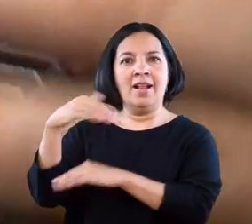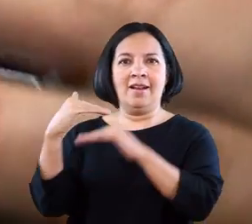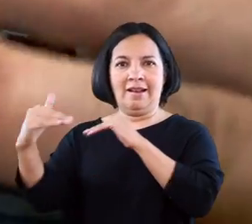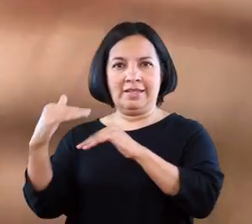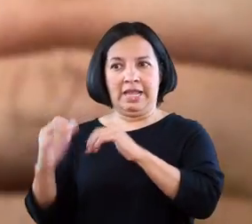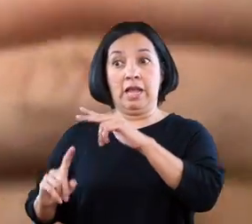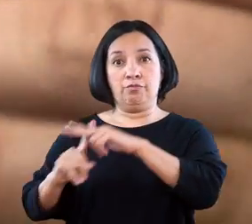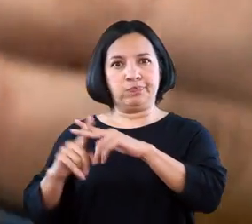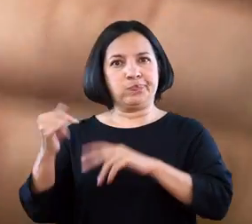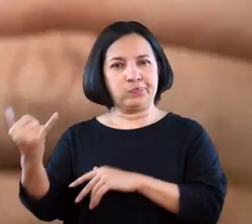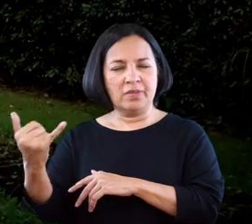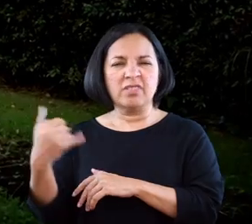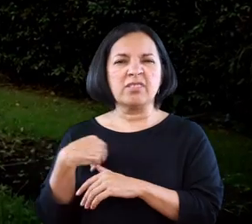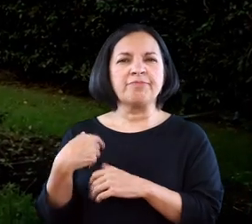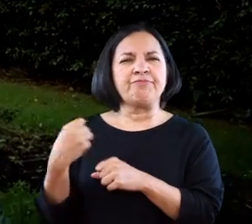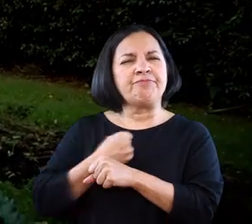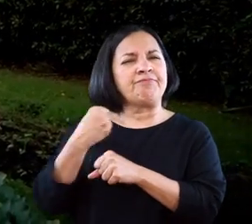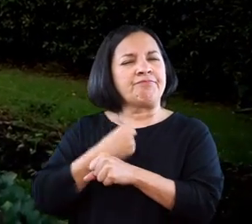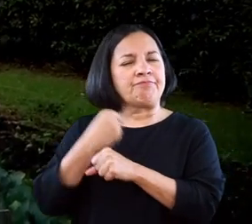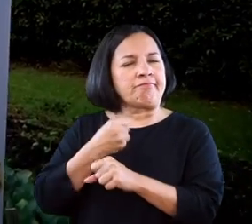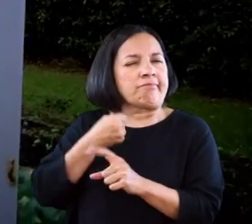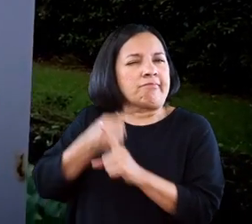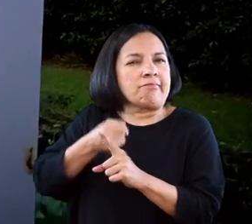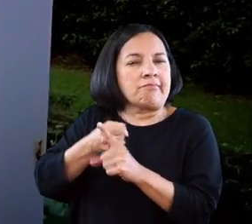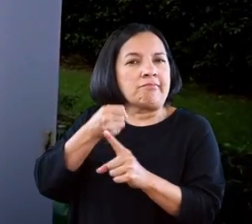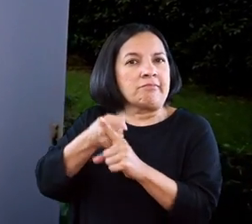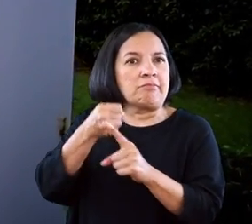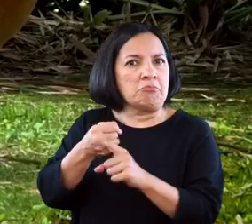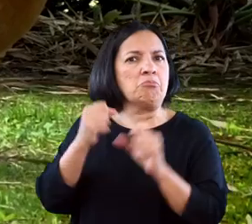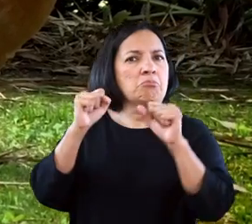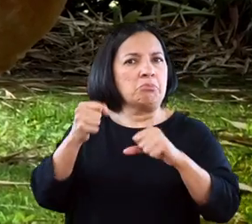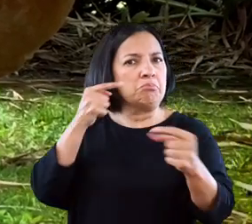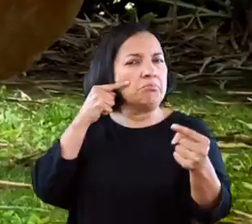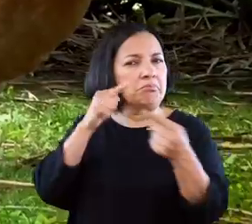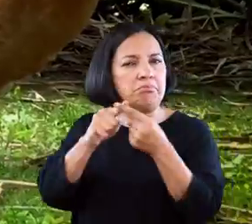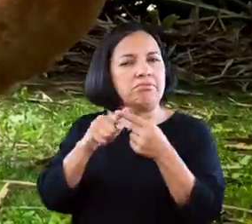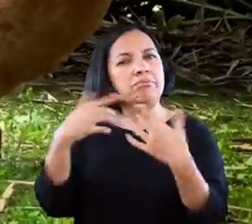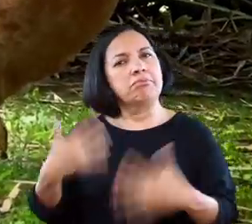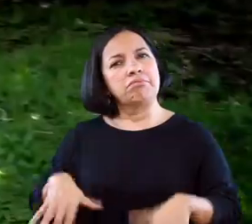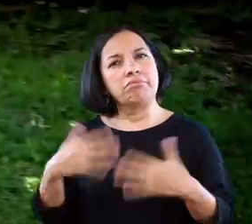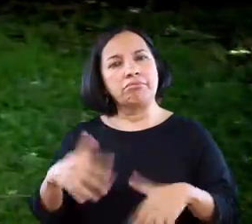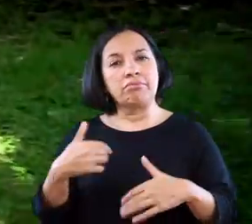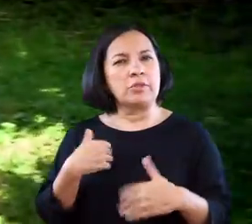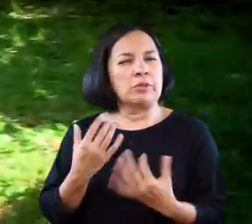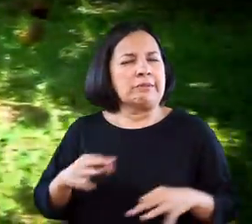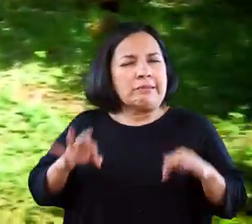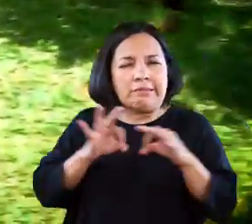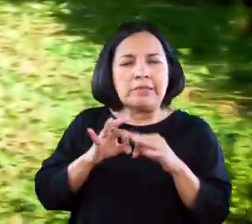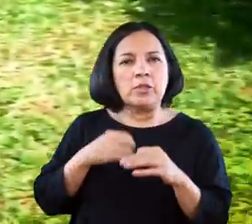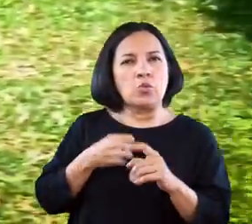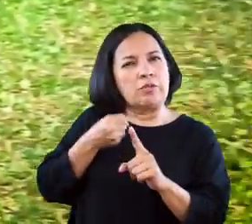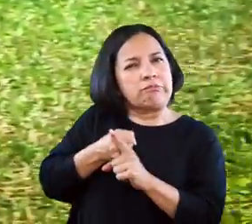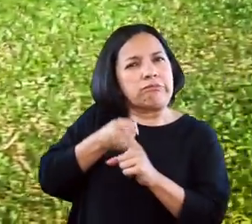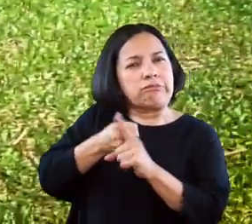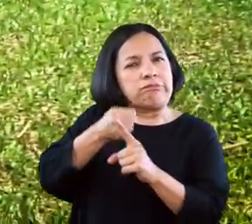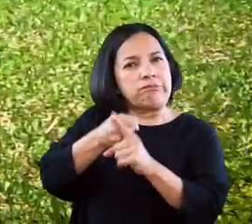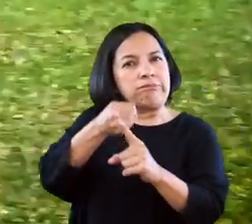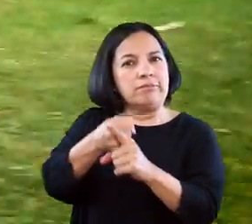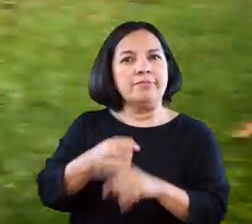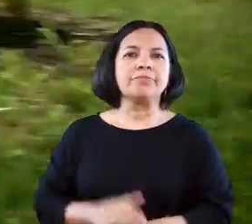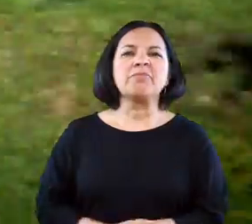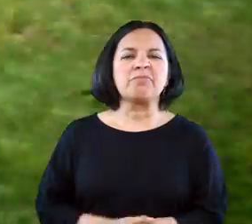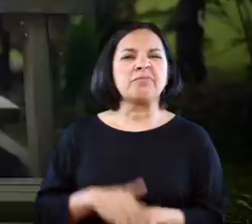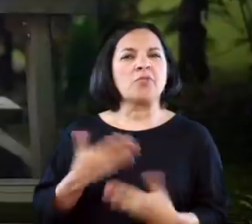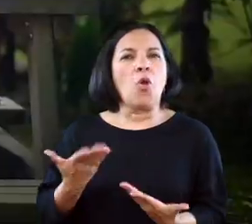antioquia que fue donde nacimos. A través de nuestra compañía hemos podido cumplir un propósito para nosotros importante que es el de generar